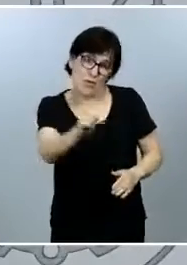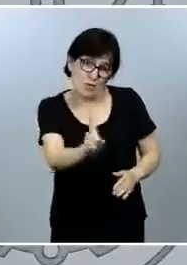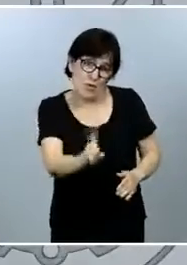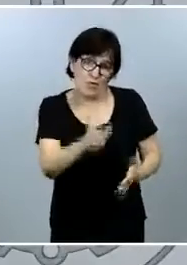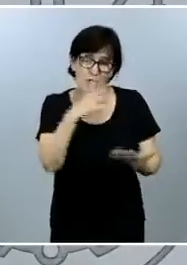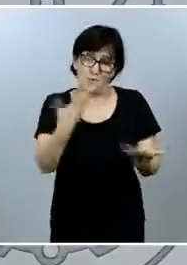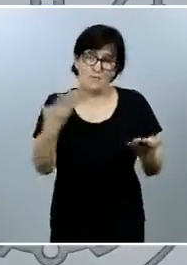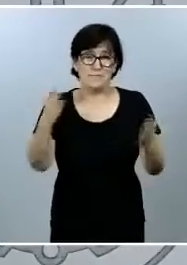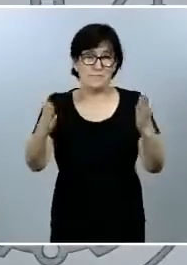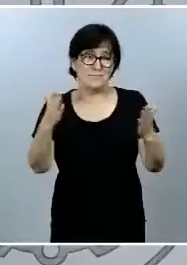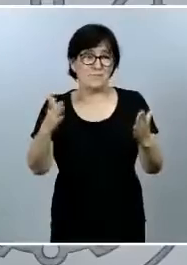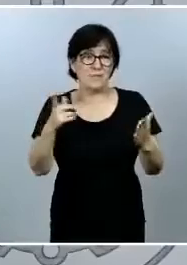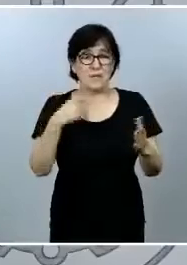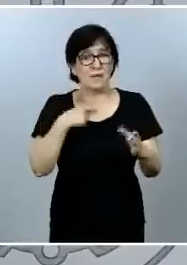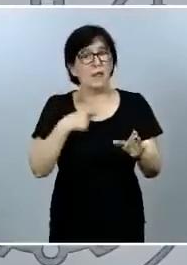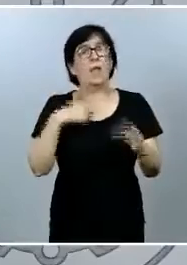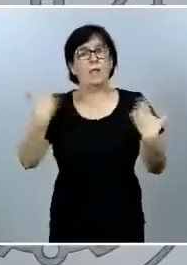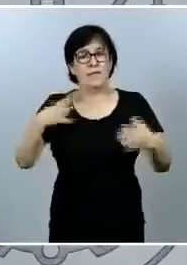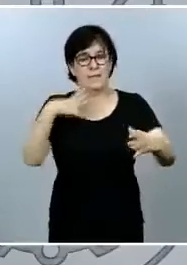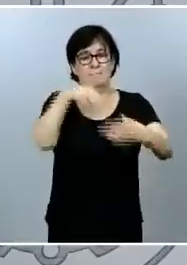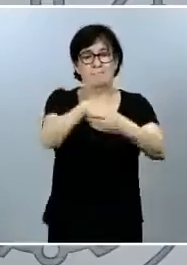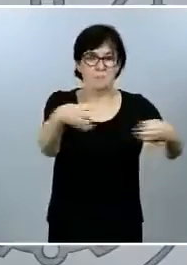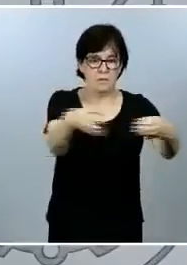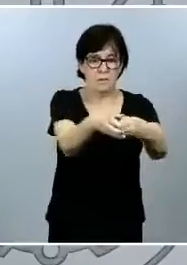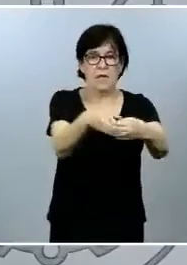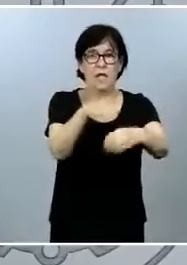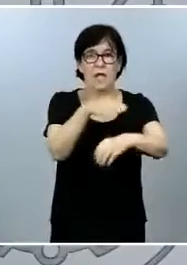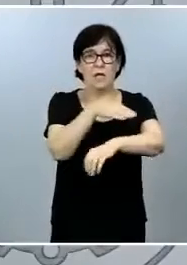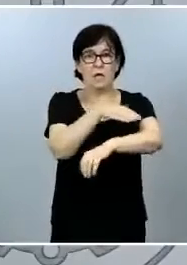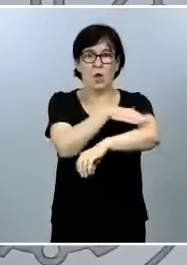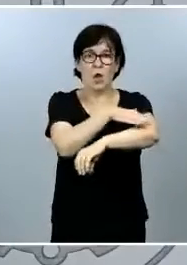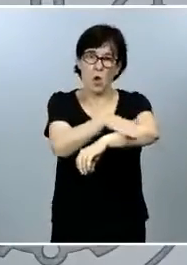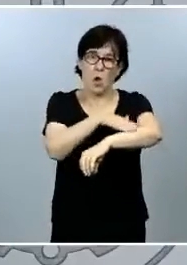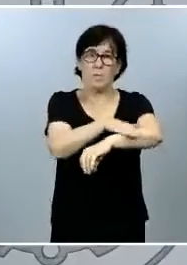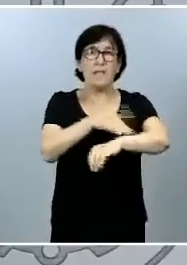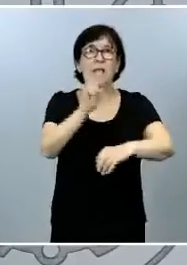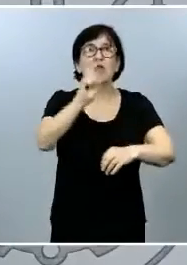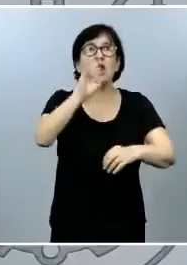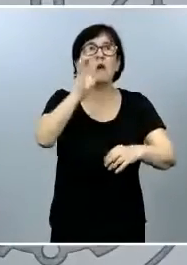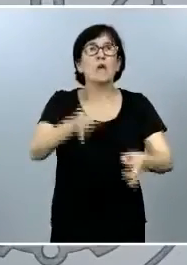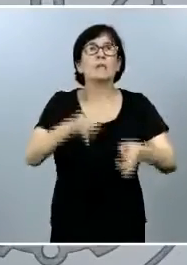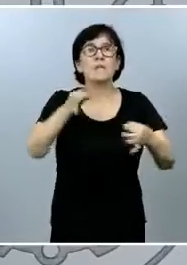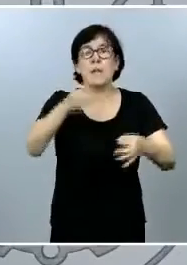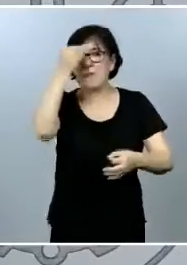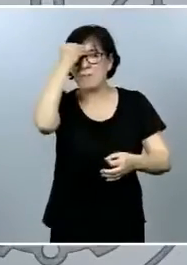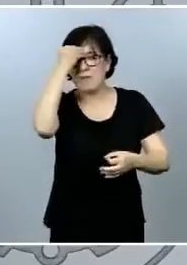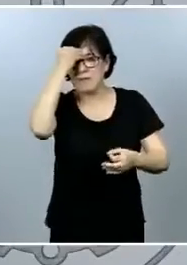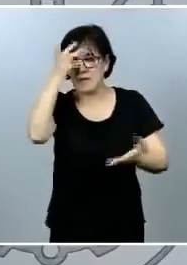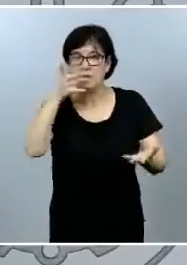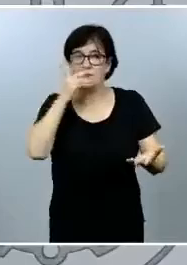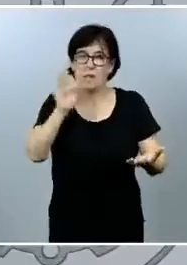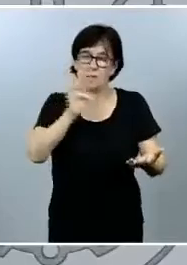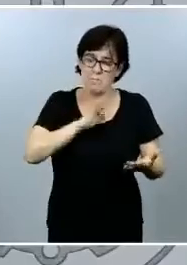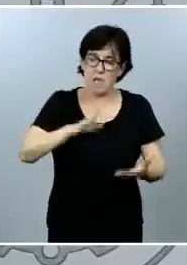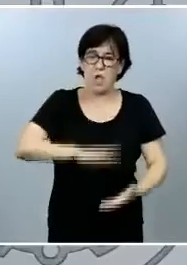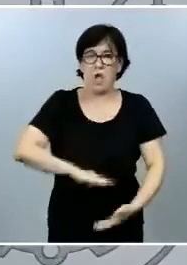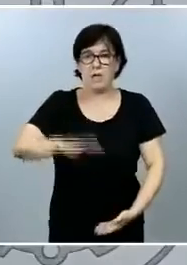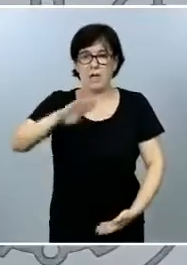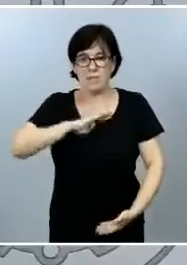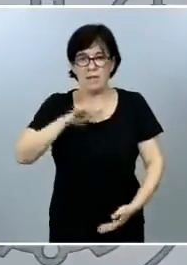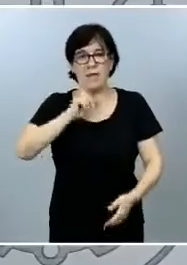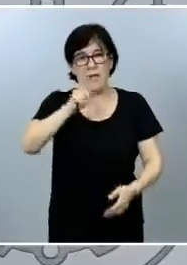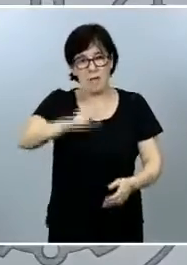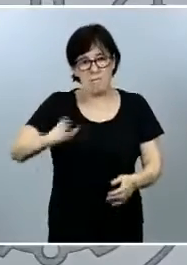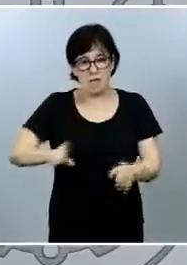formar parte de un equipo gubernamental no siempre es tenido en cuenta en los méritos y en la capacidad de las personas que lo